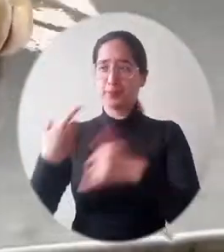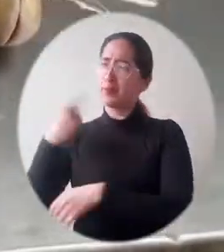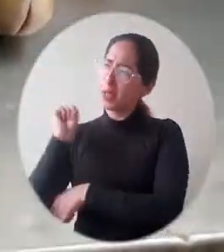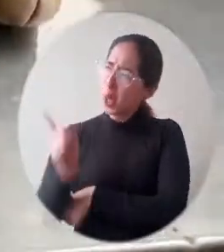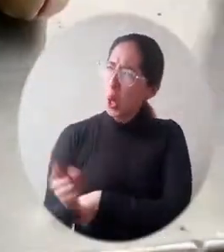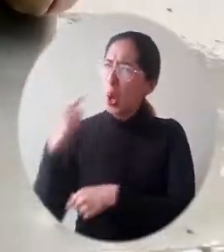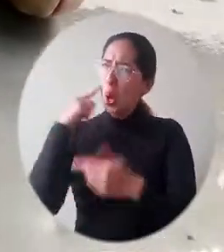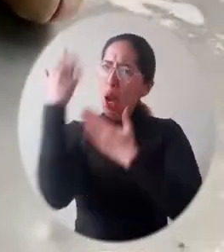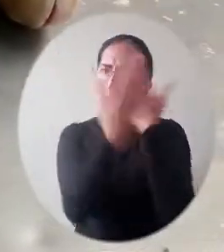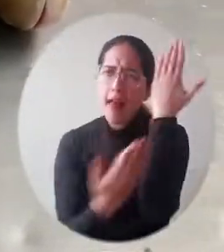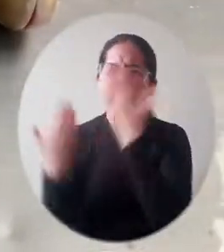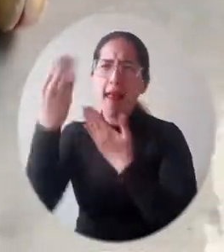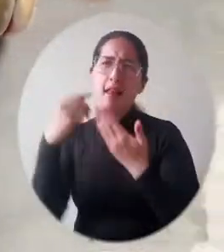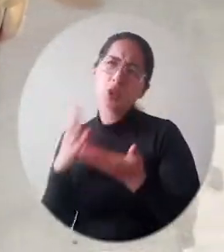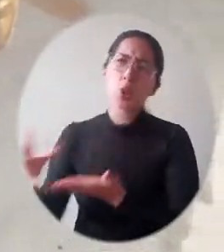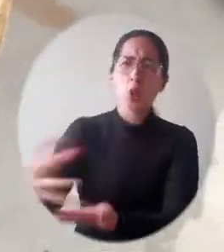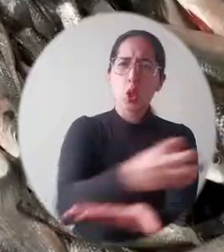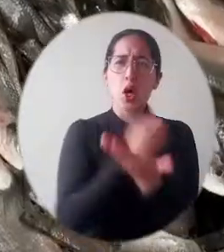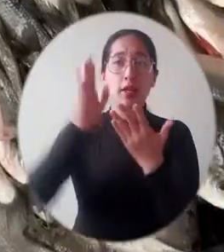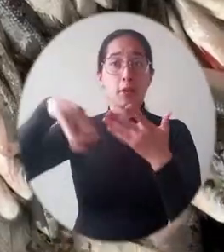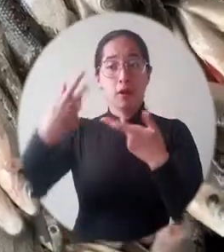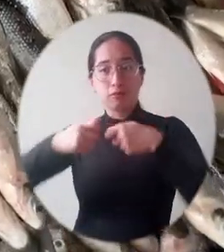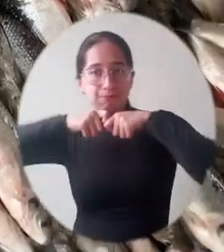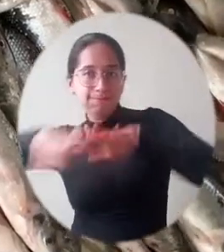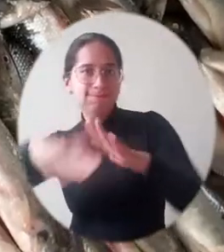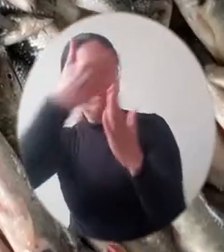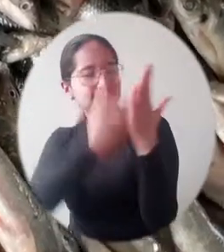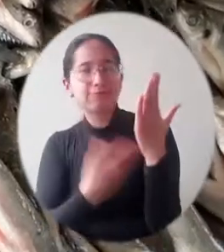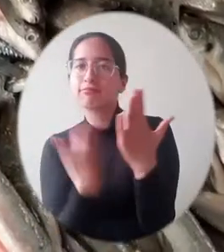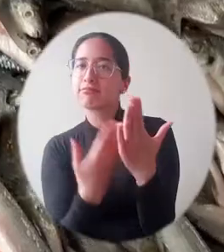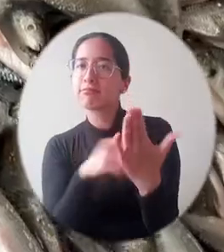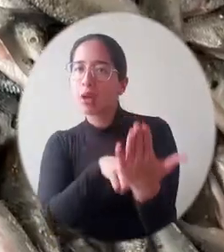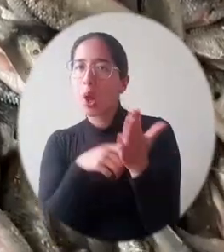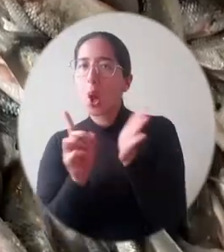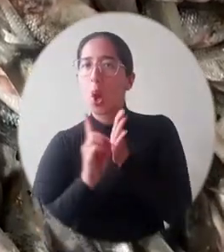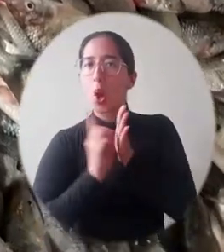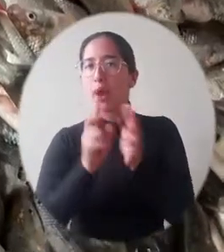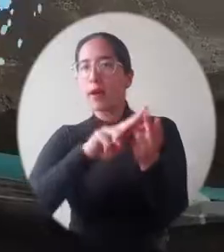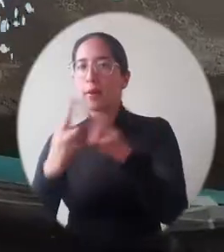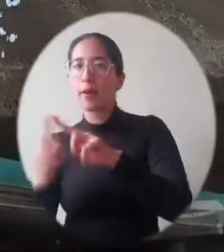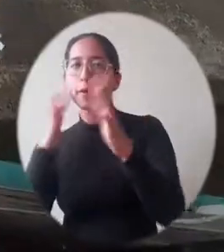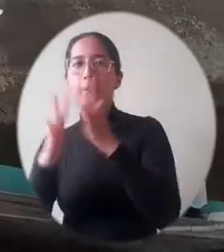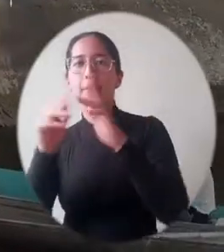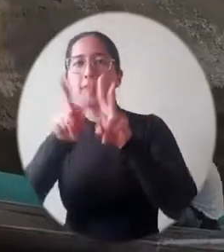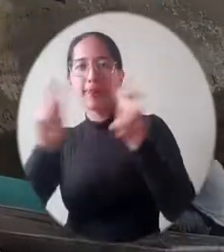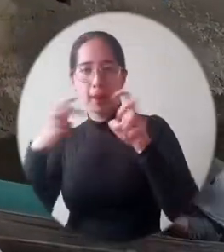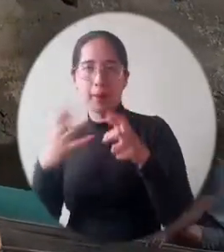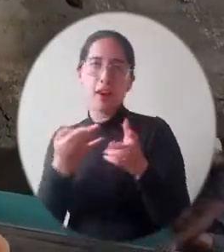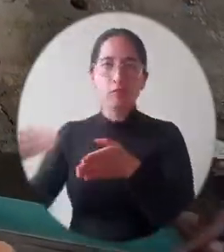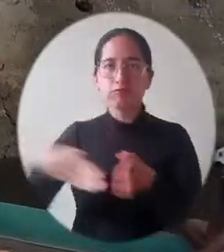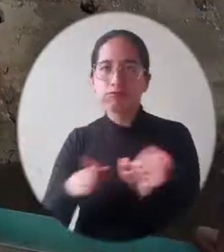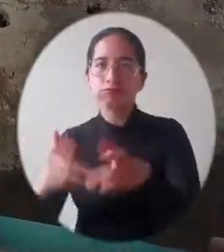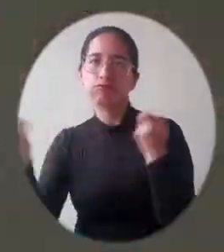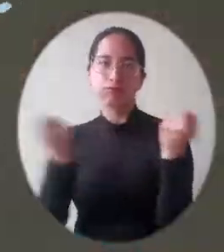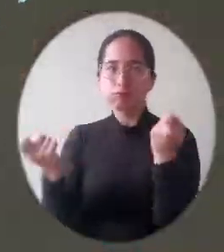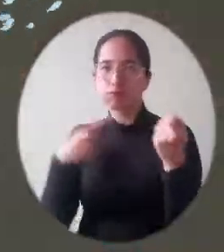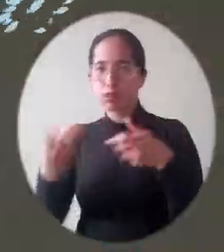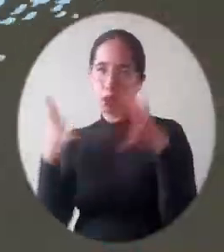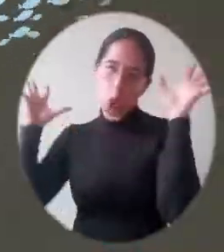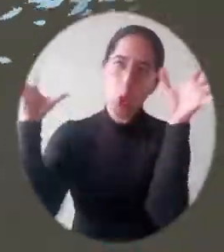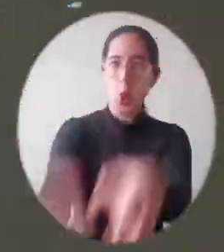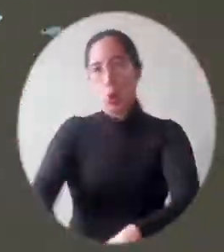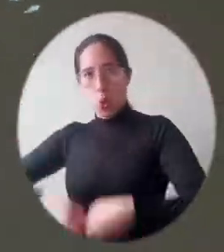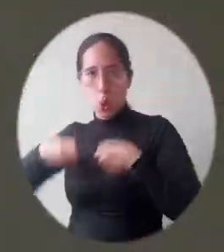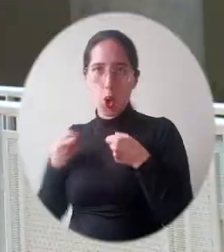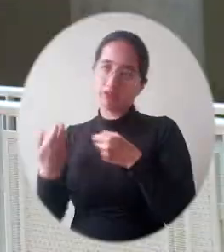mancomunadamente en la recolección, sistematización, análisis y divulgación de los datos originados por las dinámicas de la acuicultura y la